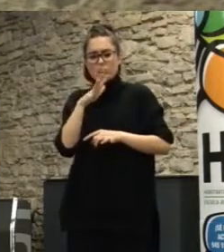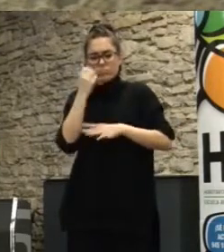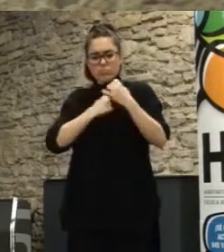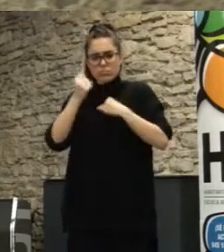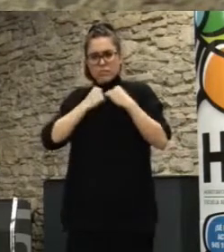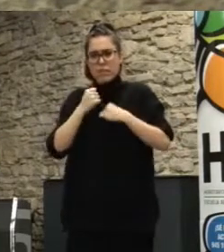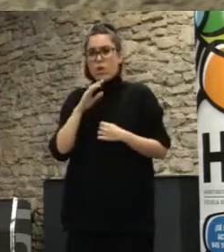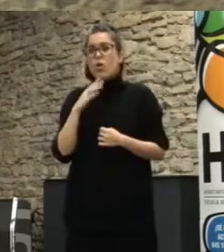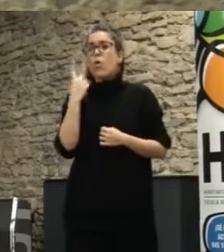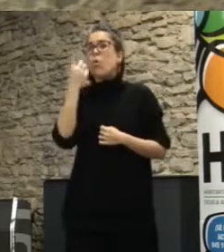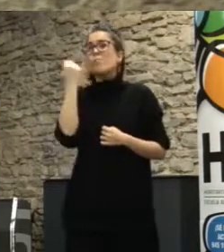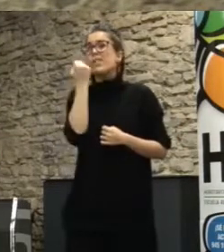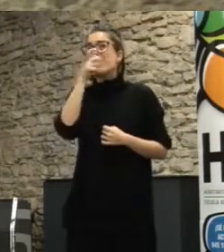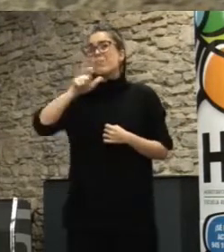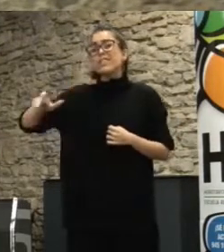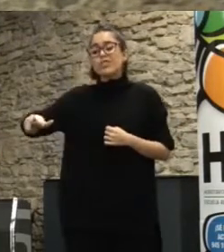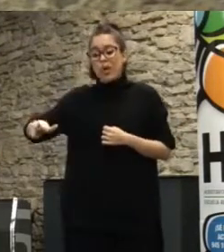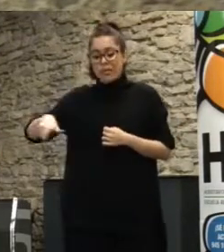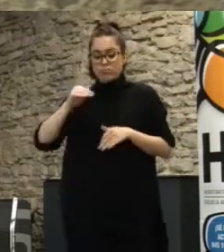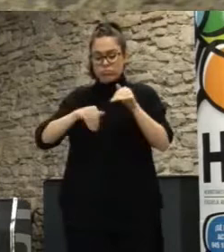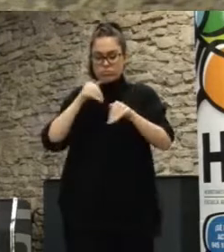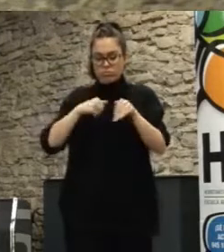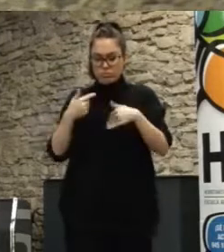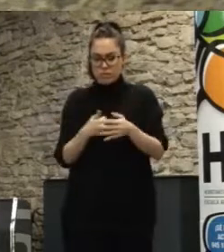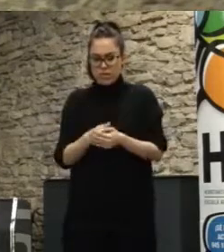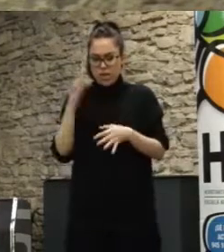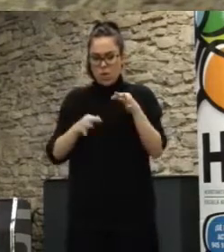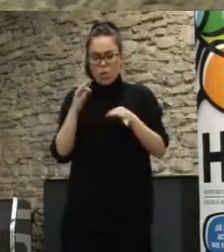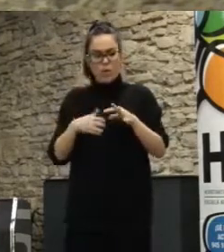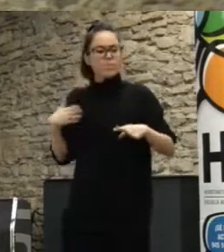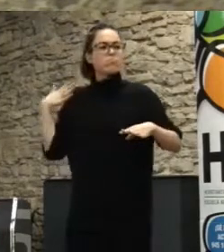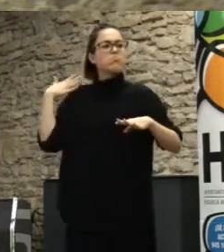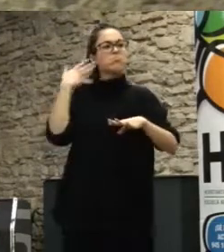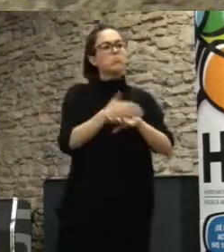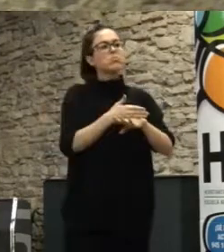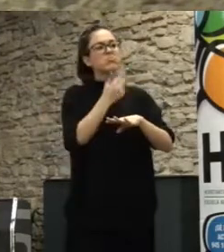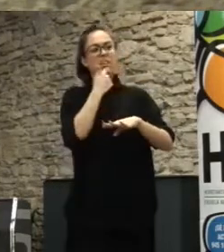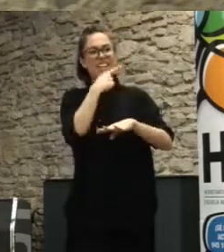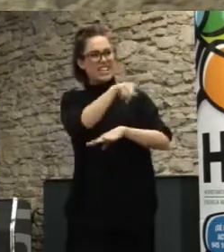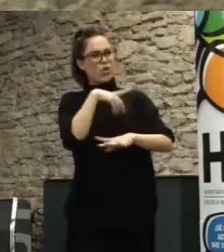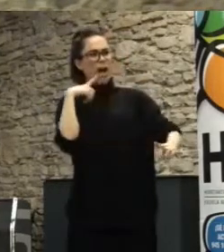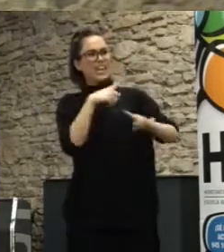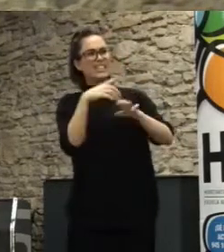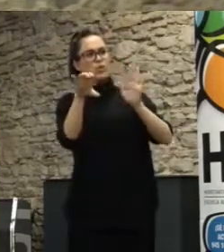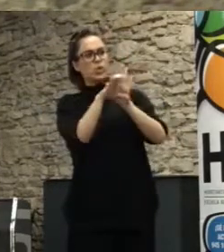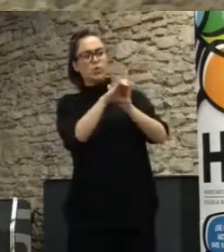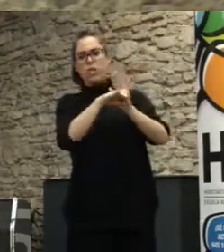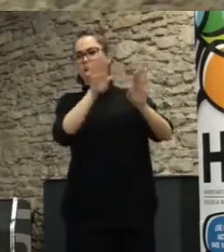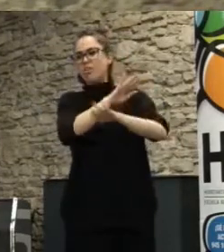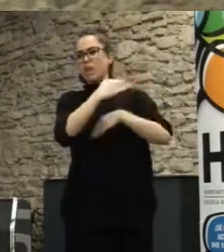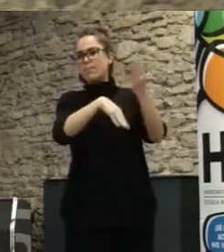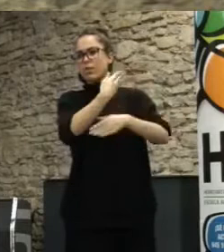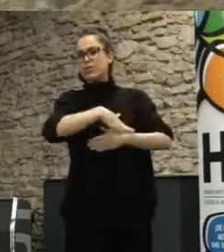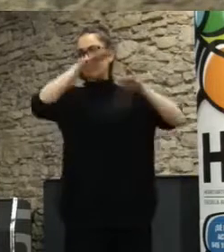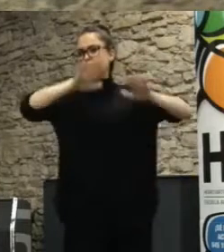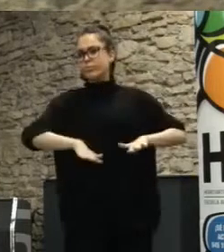¿qué pasó? que llegó un juez y dijo pues esto que quiere hacer la Comunidad de Madrid es anticonstitucional y lo paró entonces bueno que la participación está